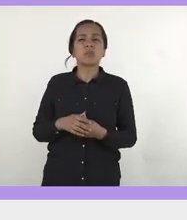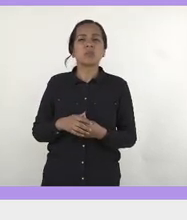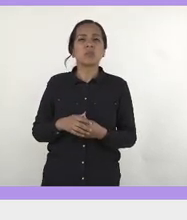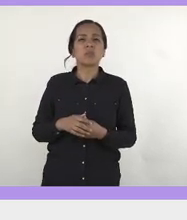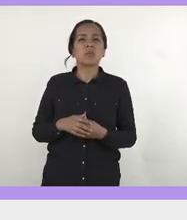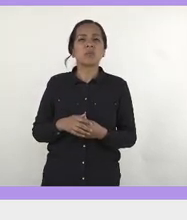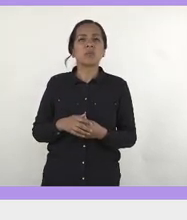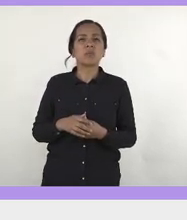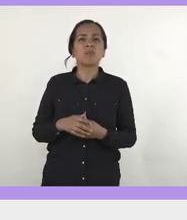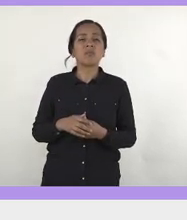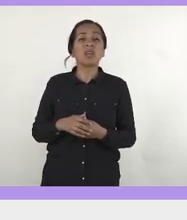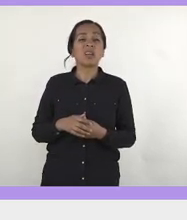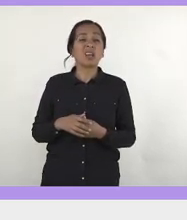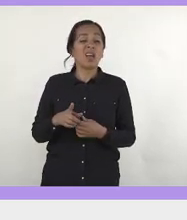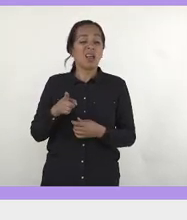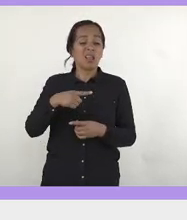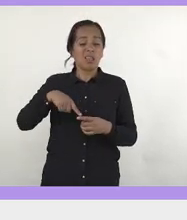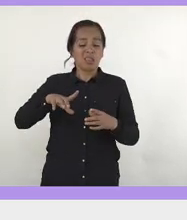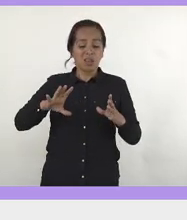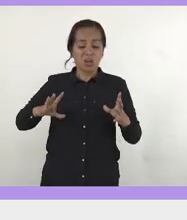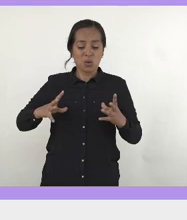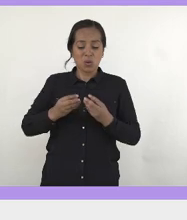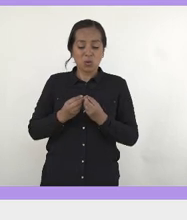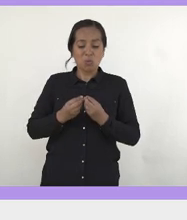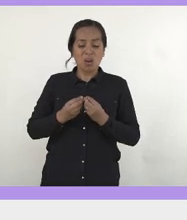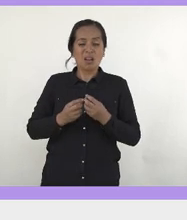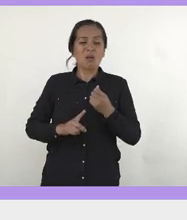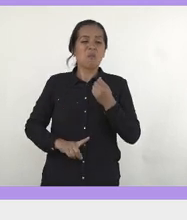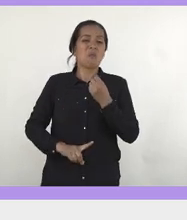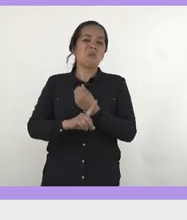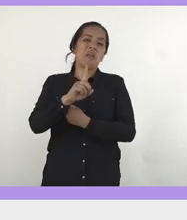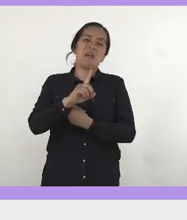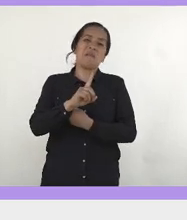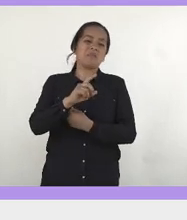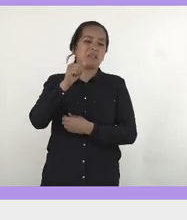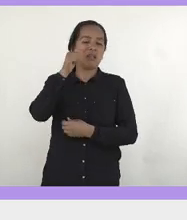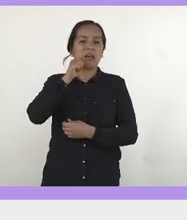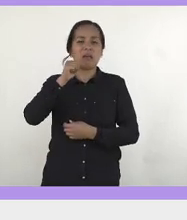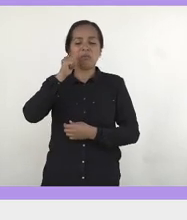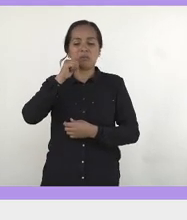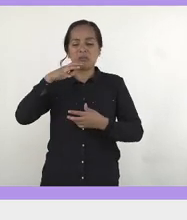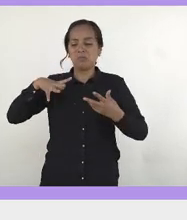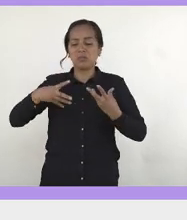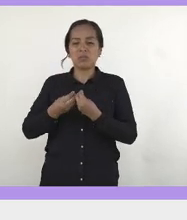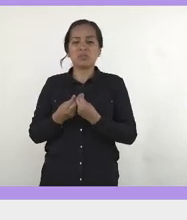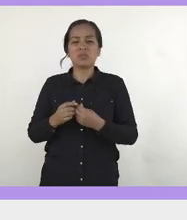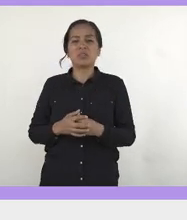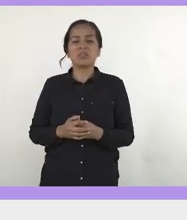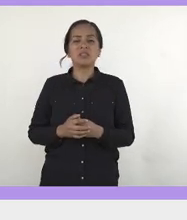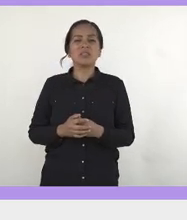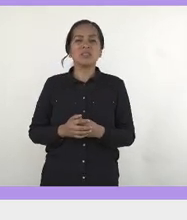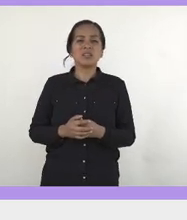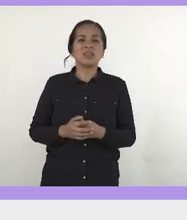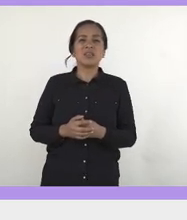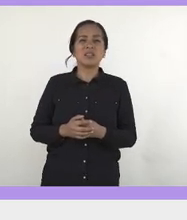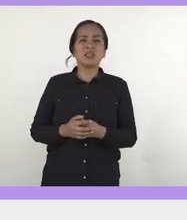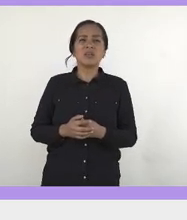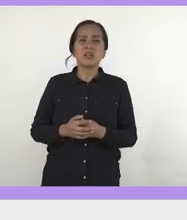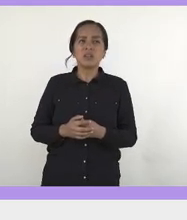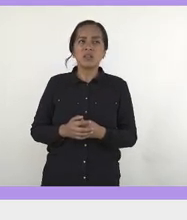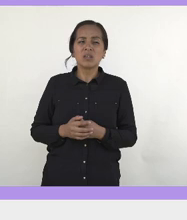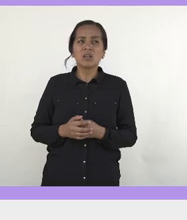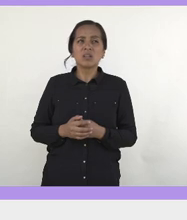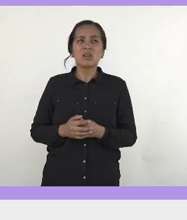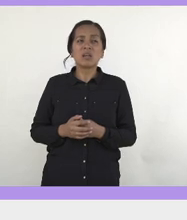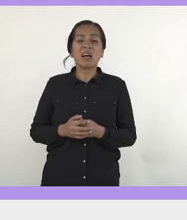Que somos un problema, que somos hormonales, cuando los hombres también son hormonales, que